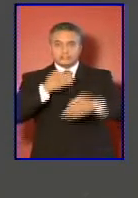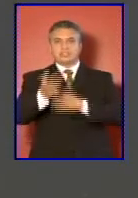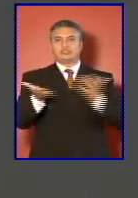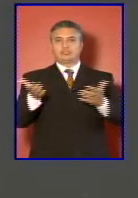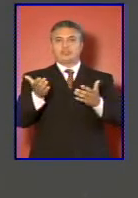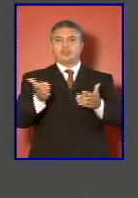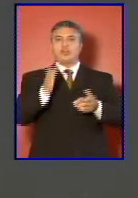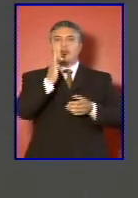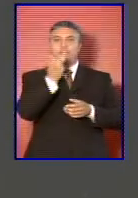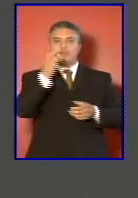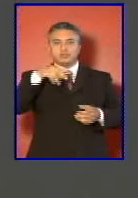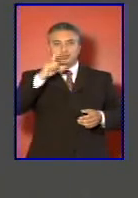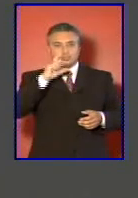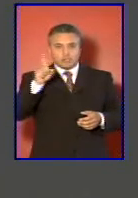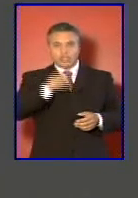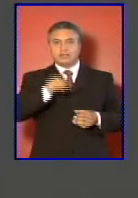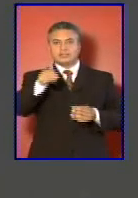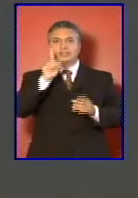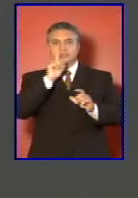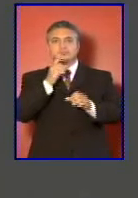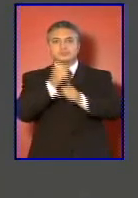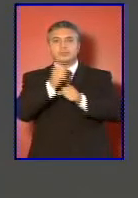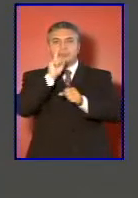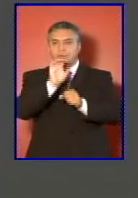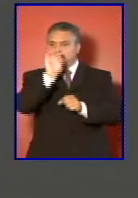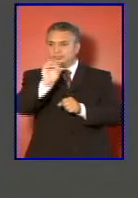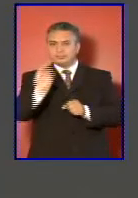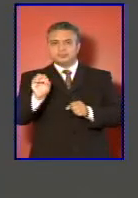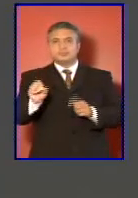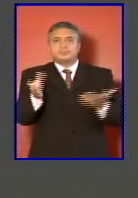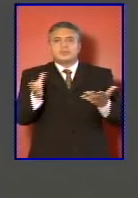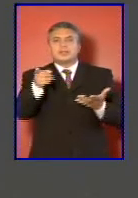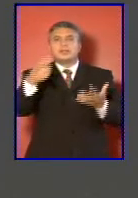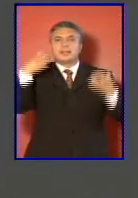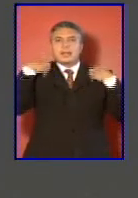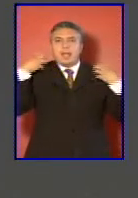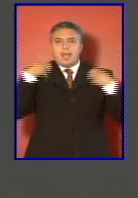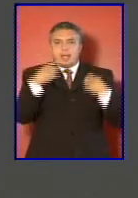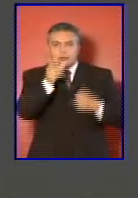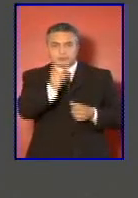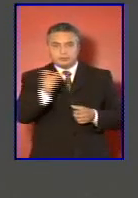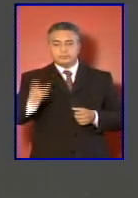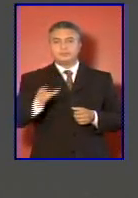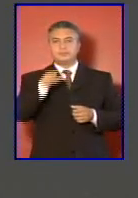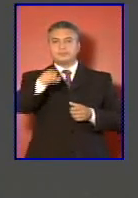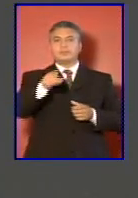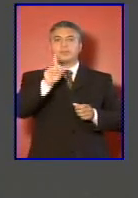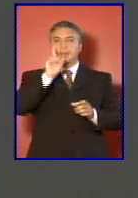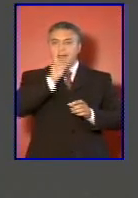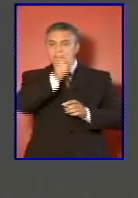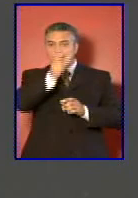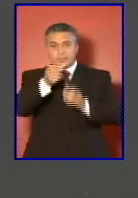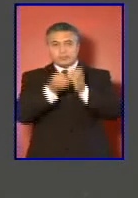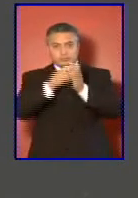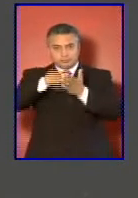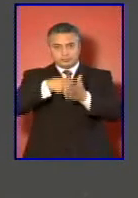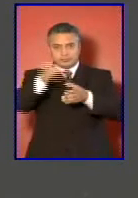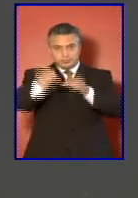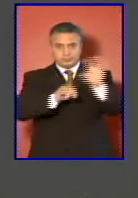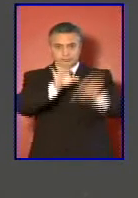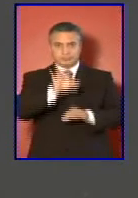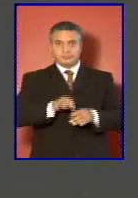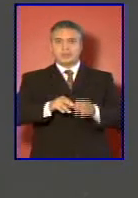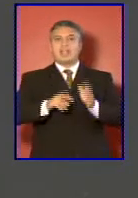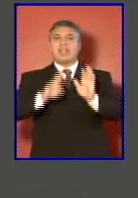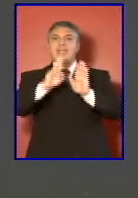definiciones de cargos sus plantas en el encasillamiento del personal reglamentos